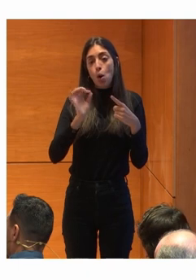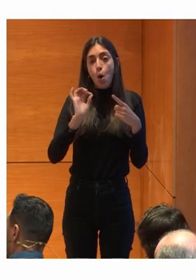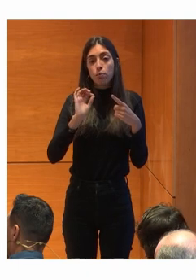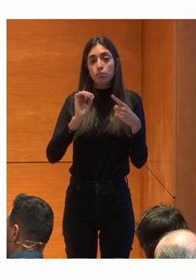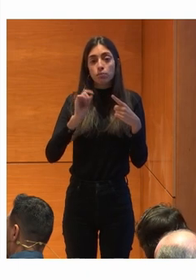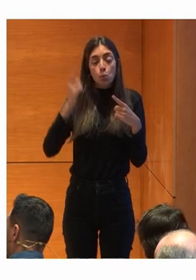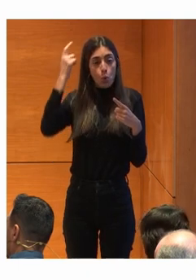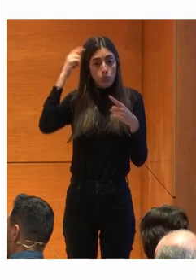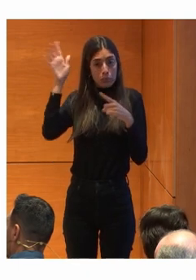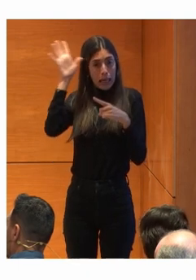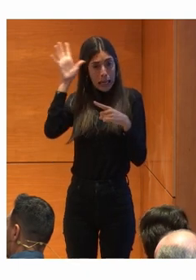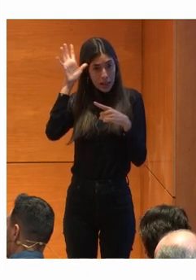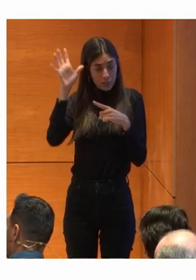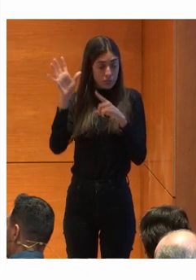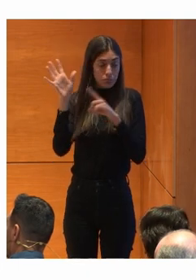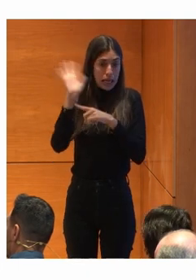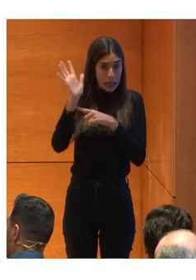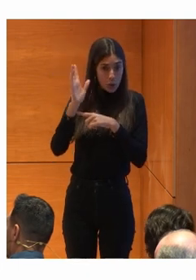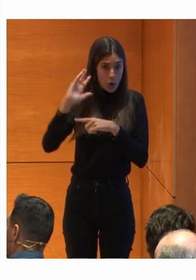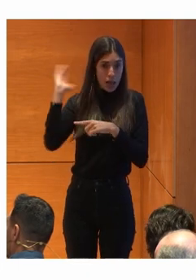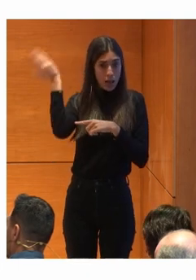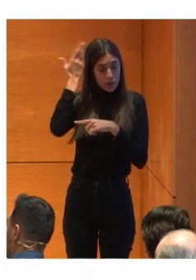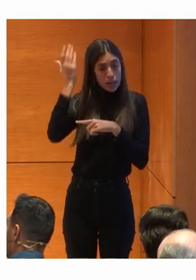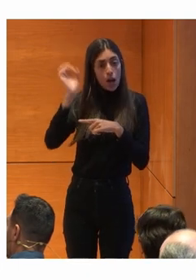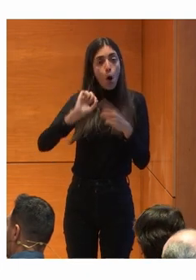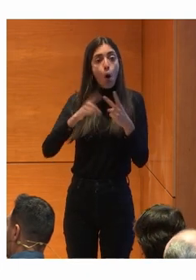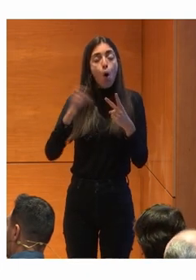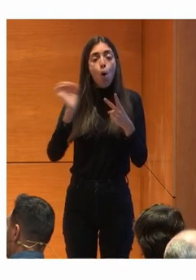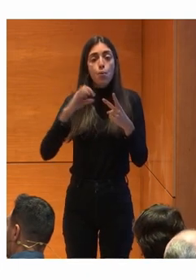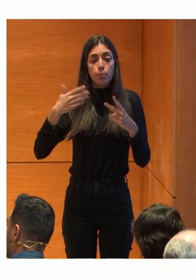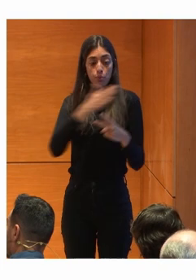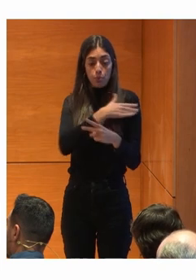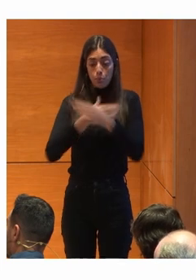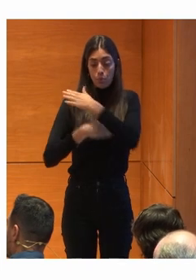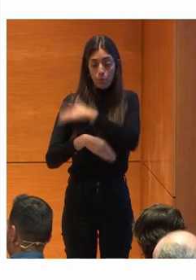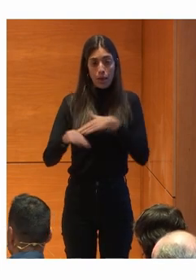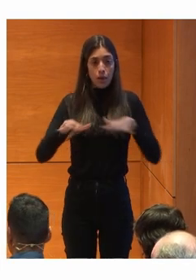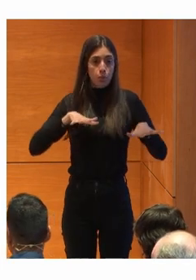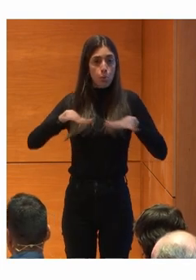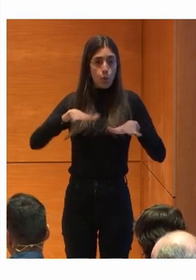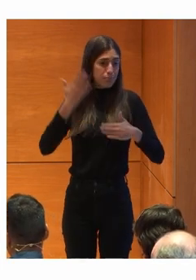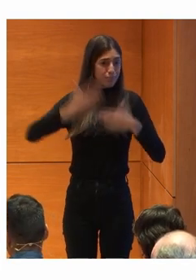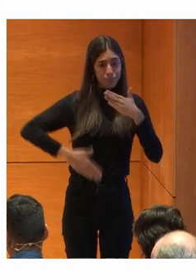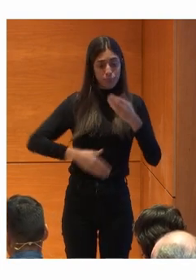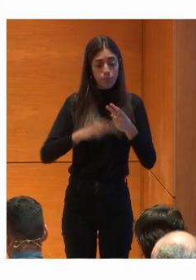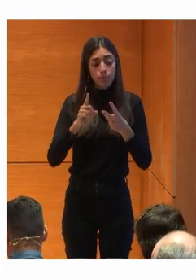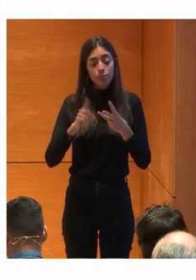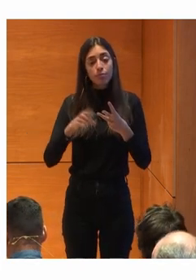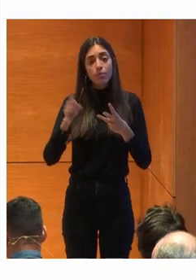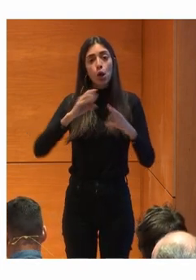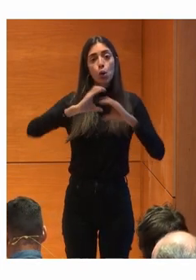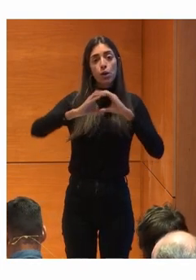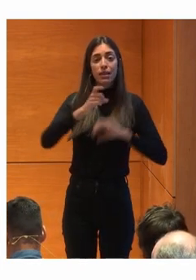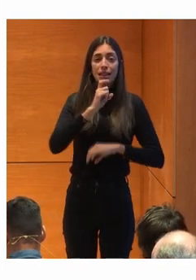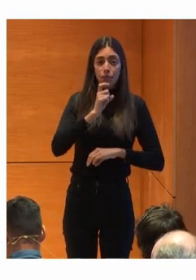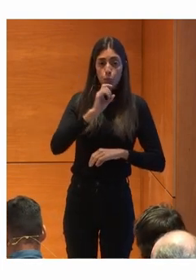neurológica Dificultad en la movilización De los miembros superiores Y dificultades En la comunicación Bien